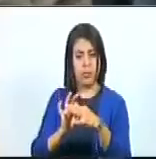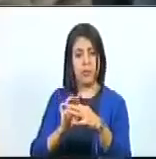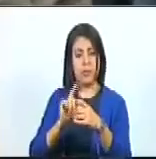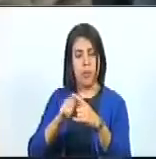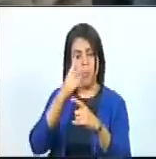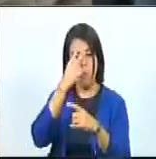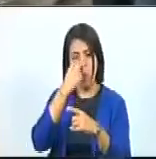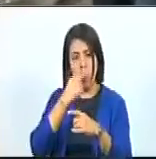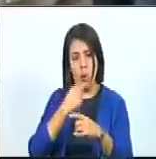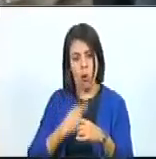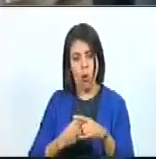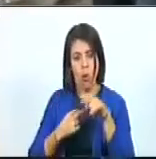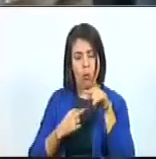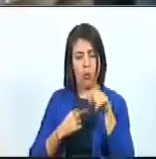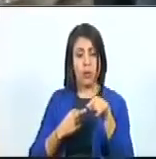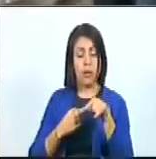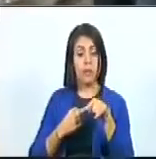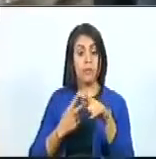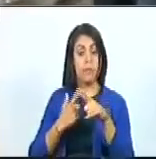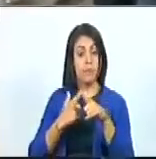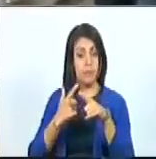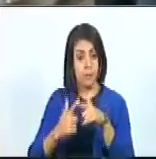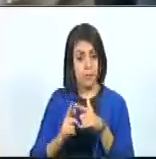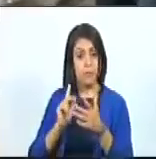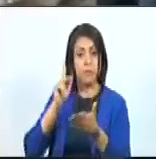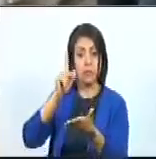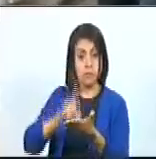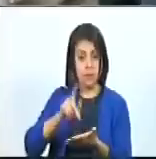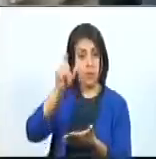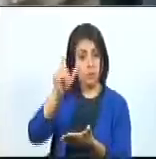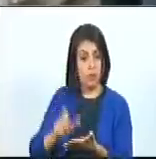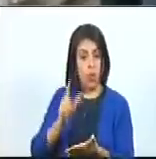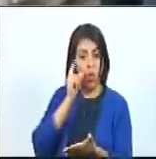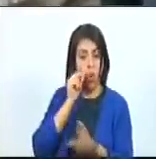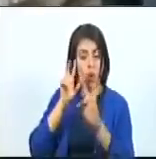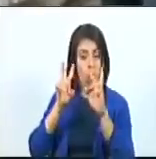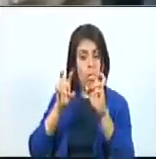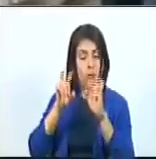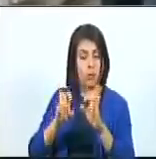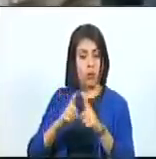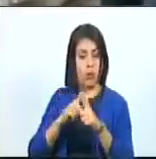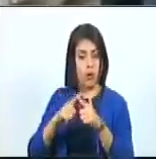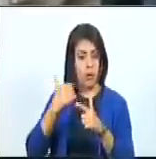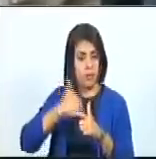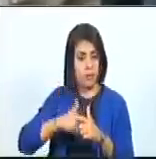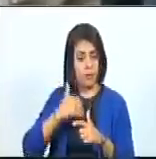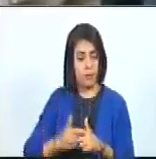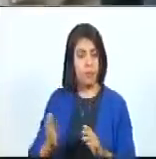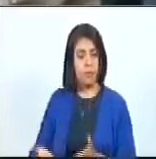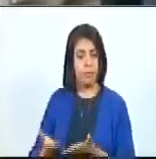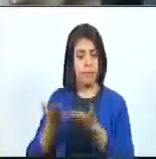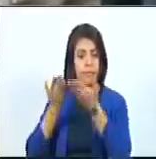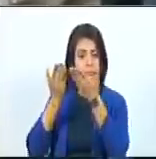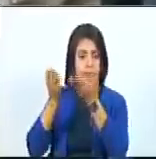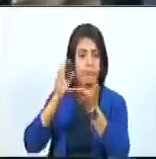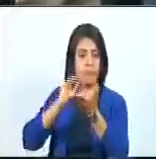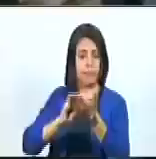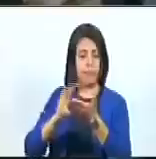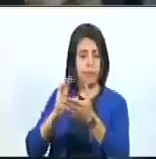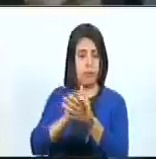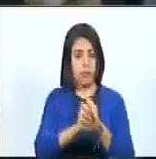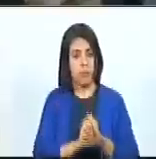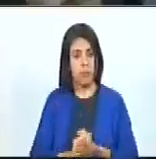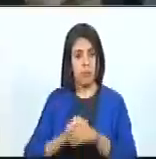empobrecimiento. Y justamente ese levantamiento del pueblo argentino permitió el ascenso de un amigo